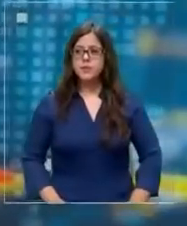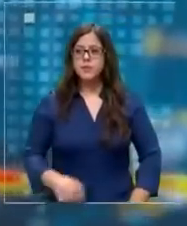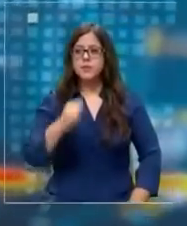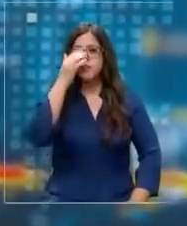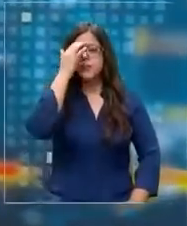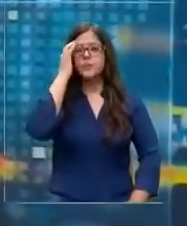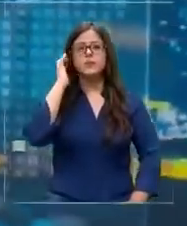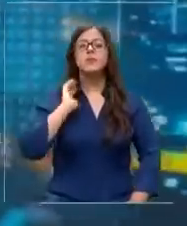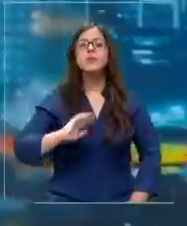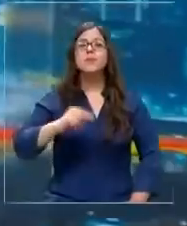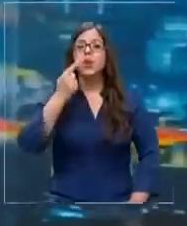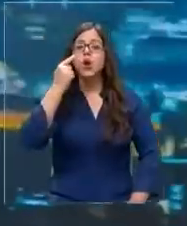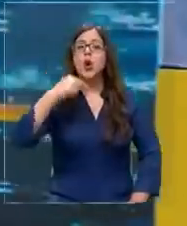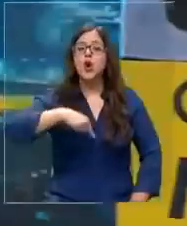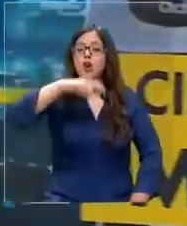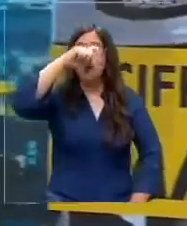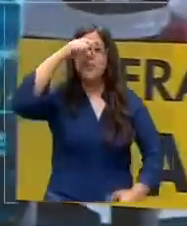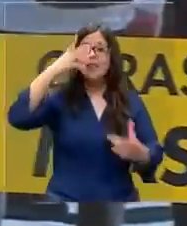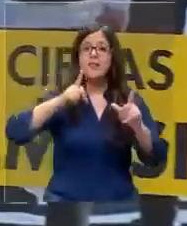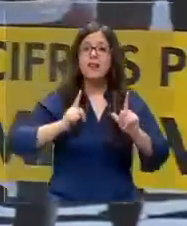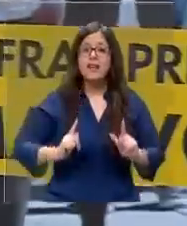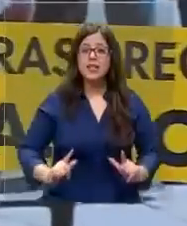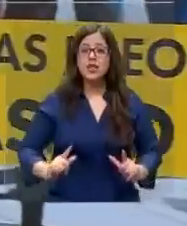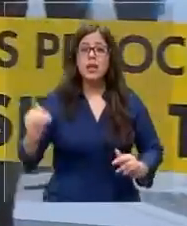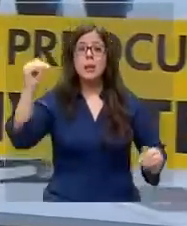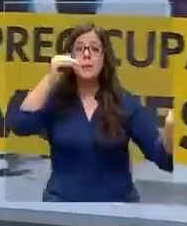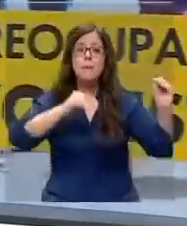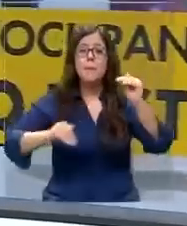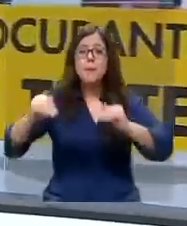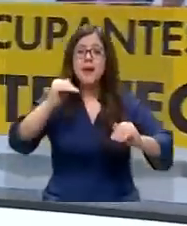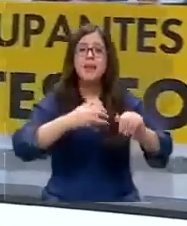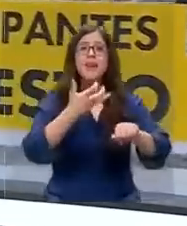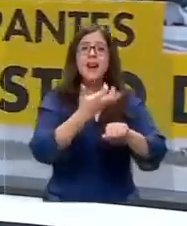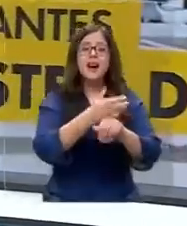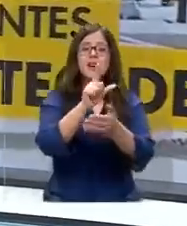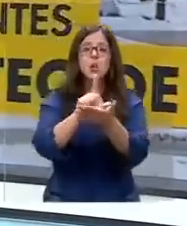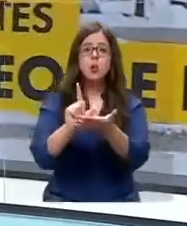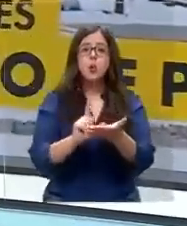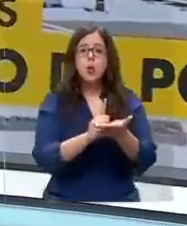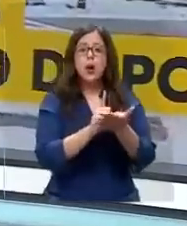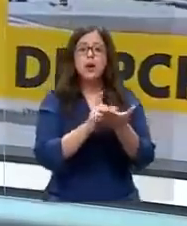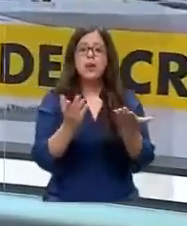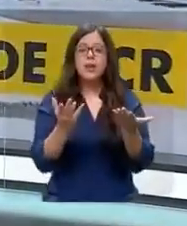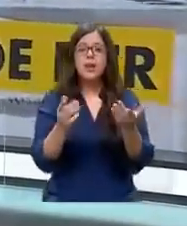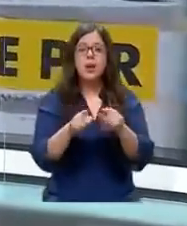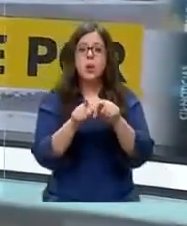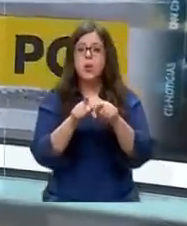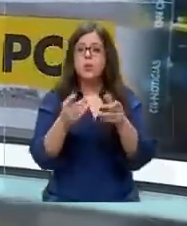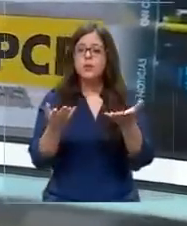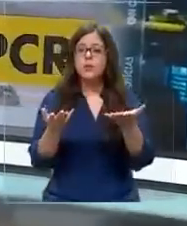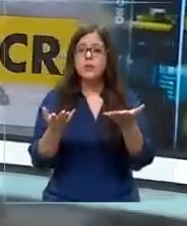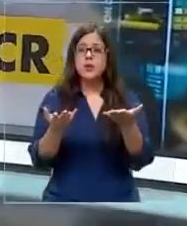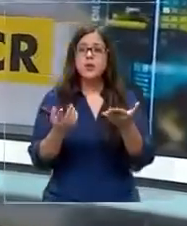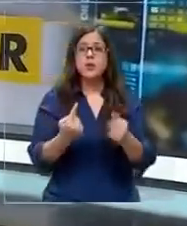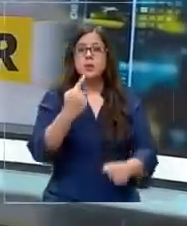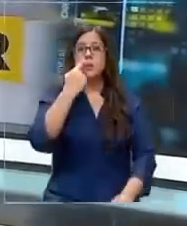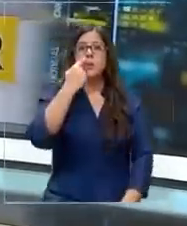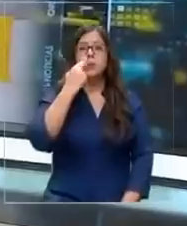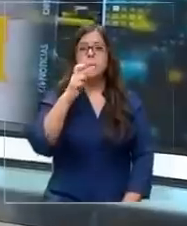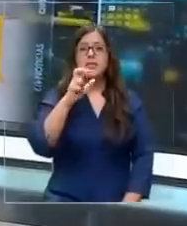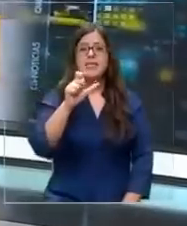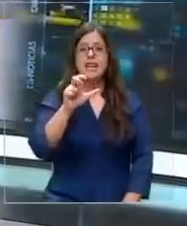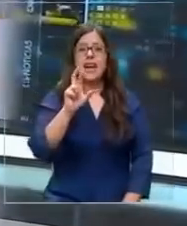Como estamos en época de vacaciones, en muchas playas se han instalado puestos para realizar masivamente test de